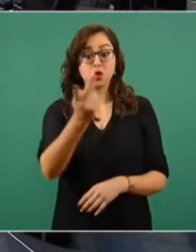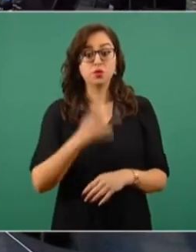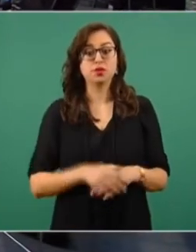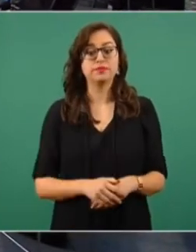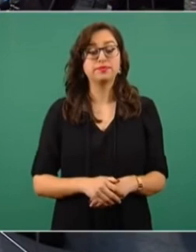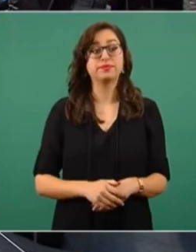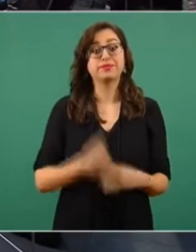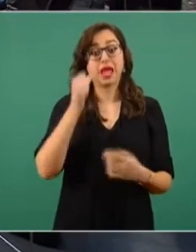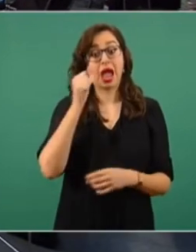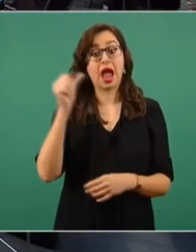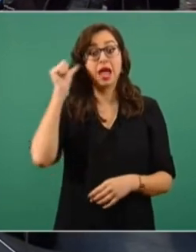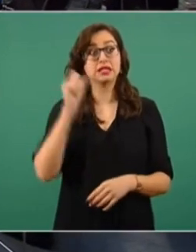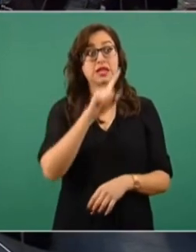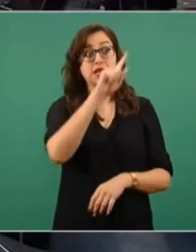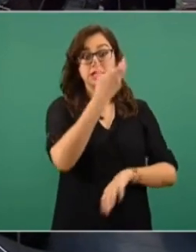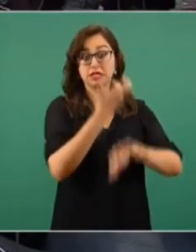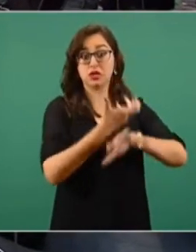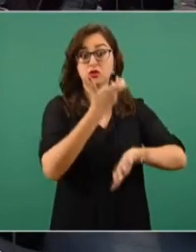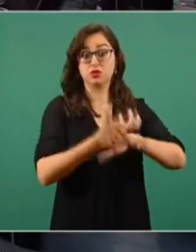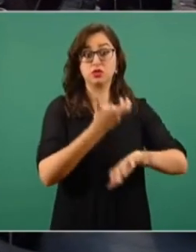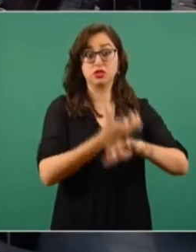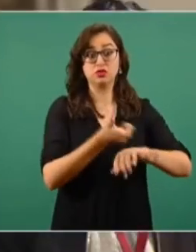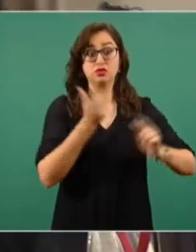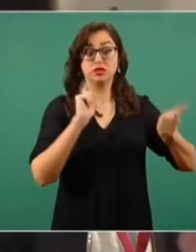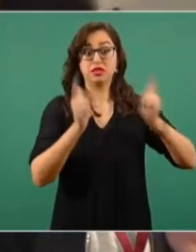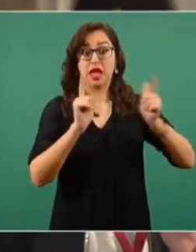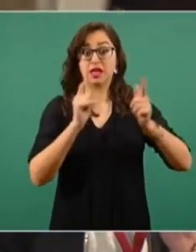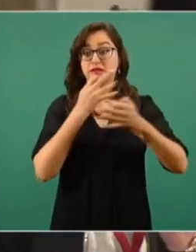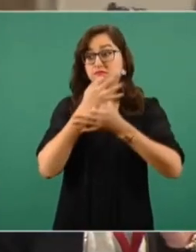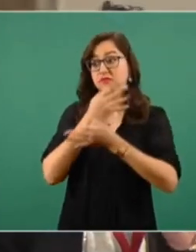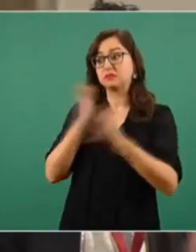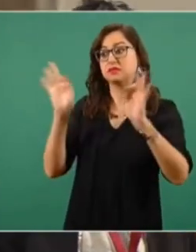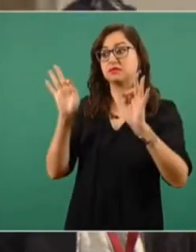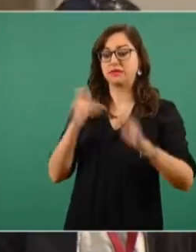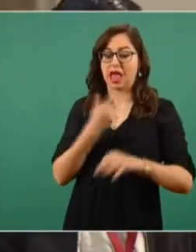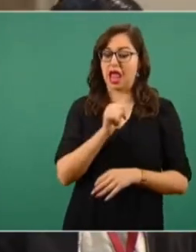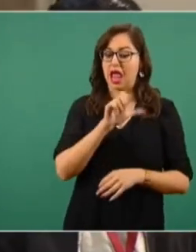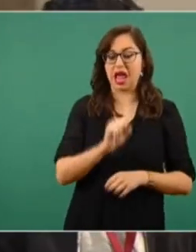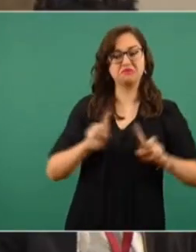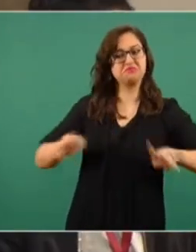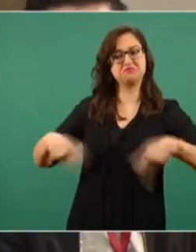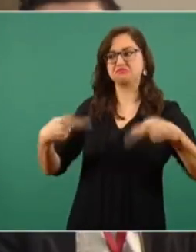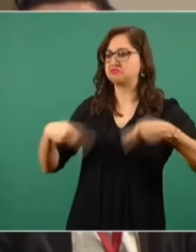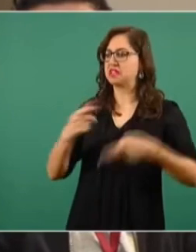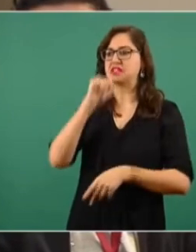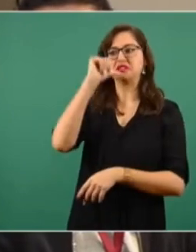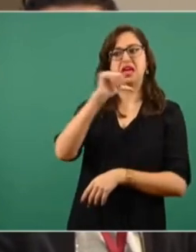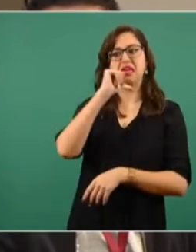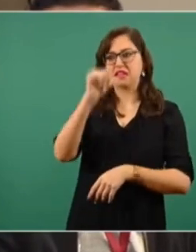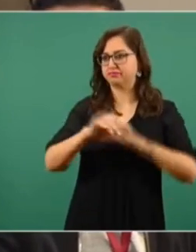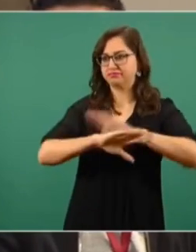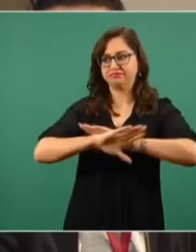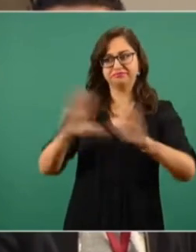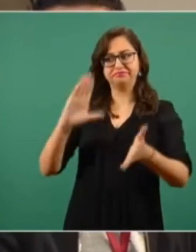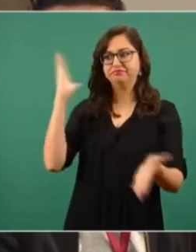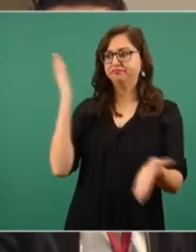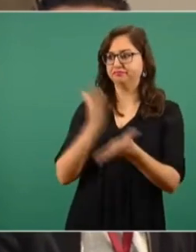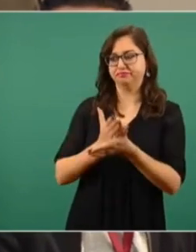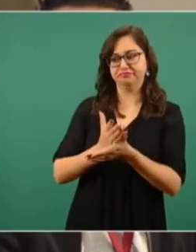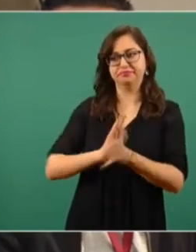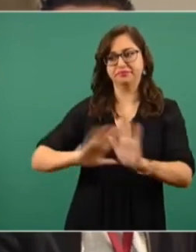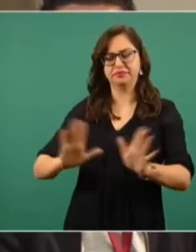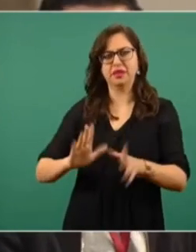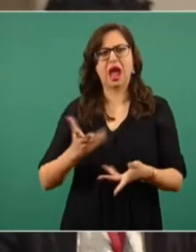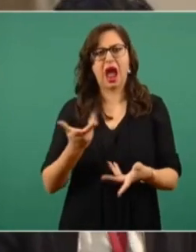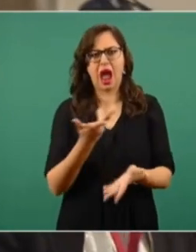temporalmente la venta de gas natural, incluido México. Por un lado, preguntarle si Estados Unidos sigue siendo un socio